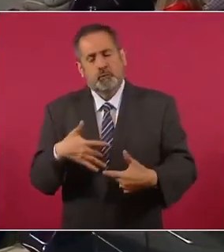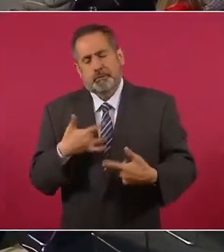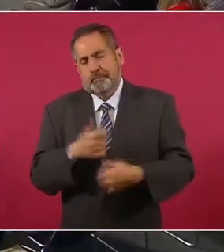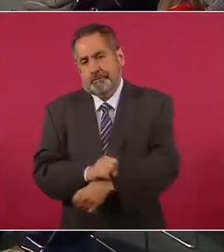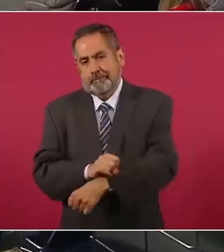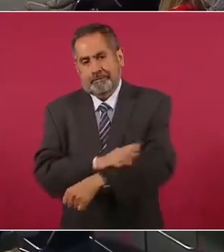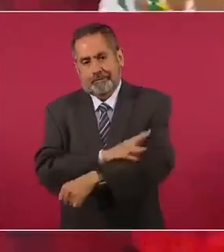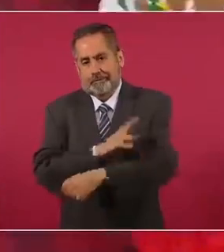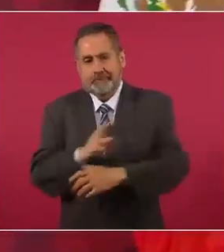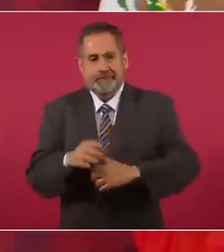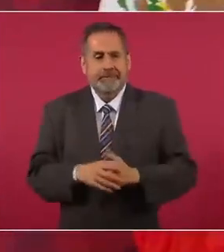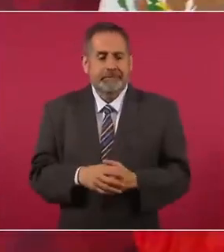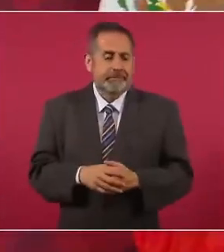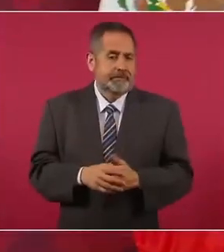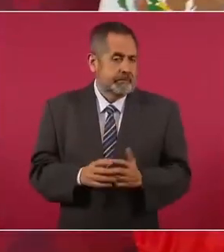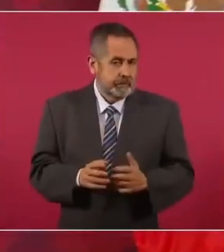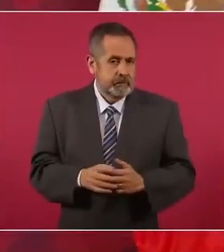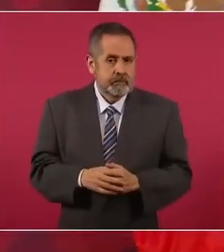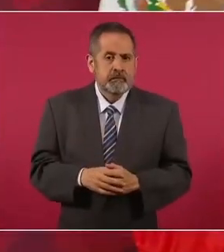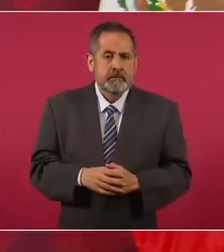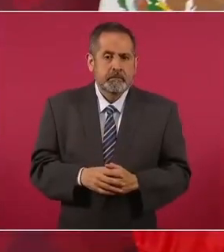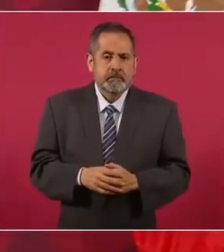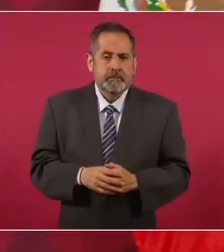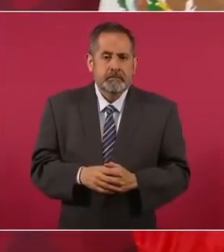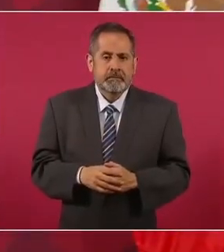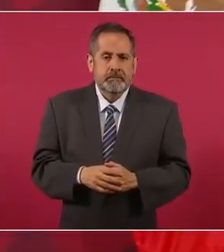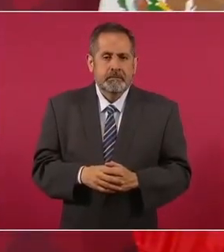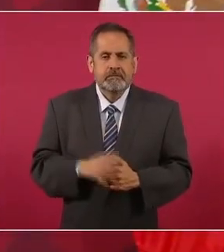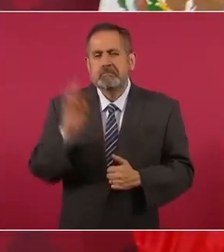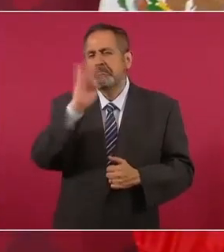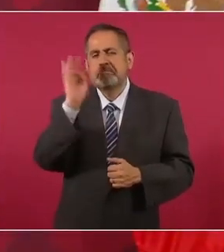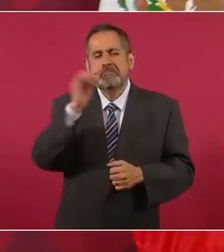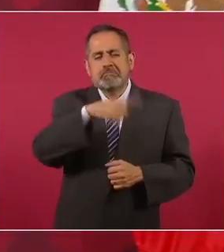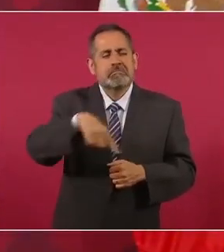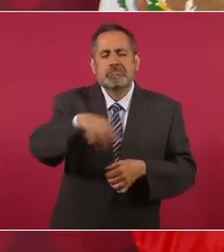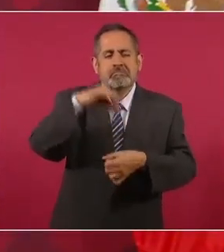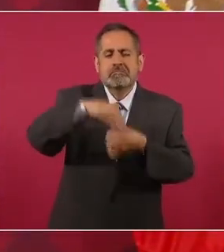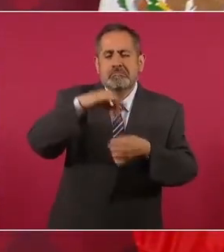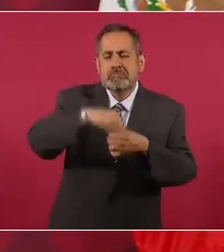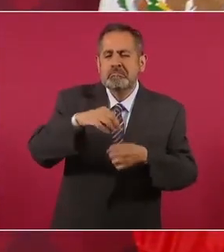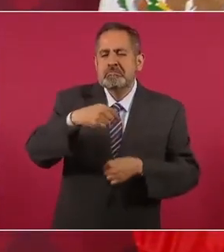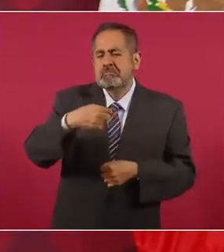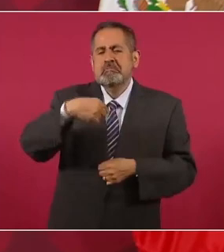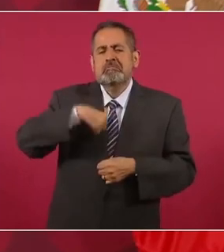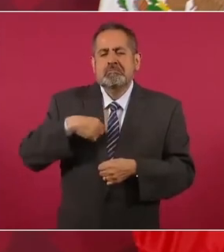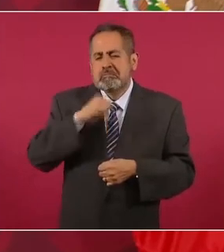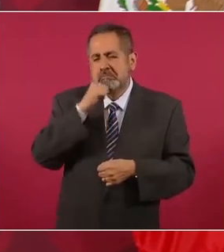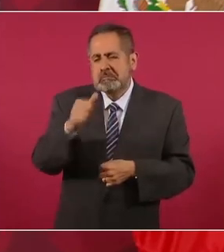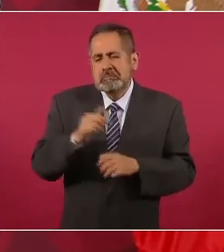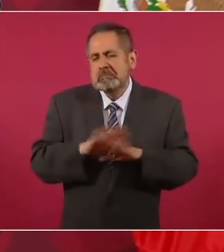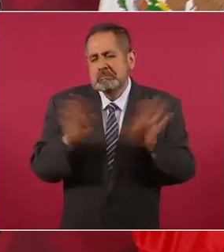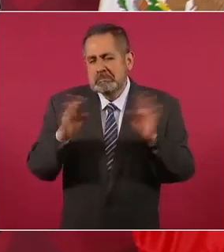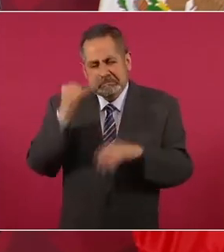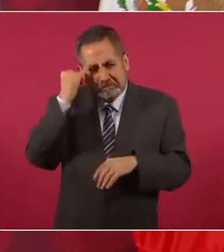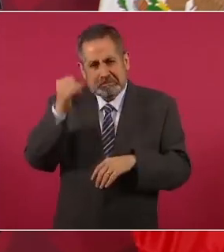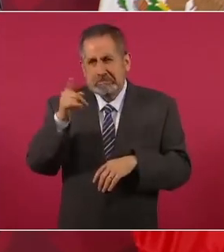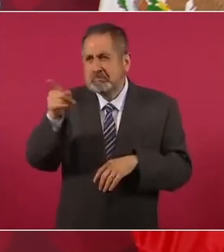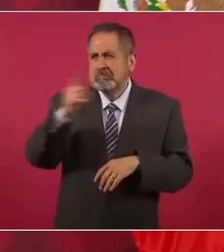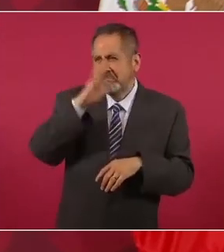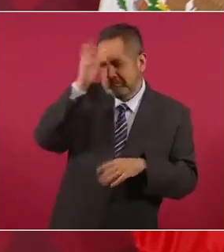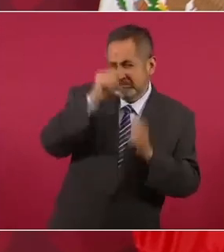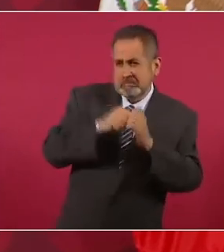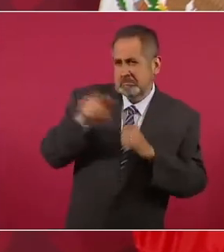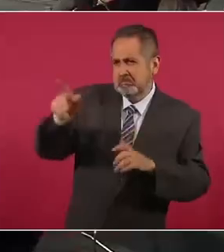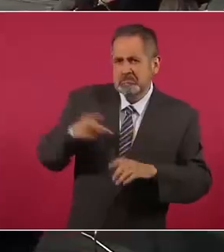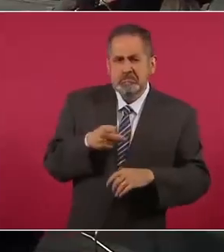que seguramente ni votaron por mí, ni iban a votar por mí, ni simpatizaban, pero